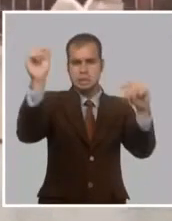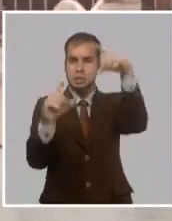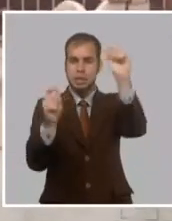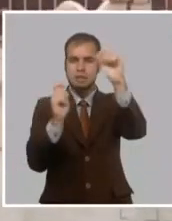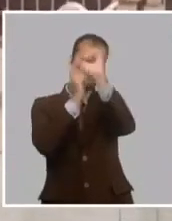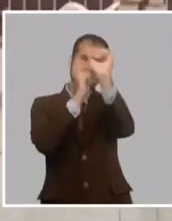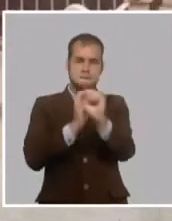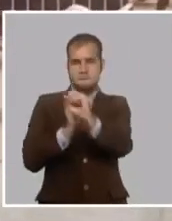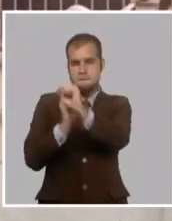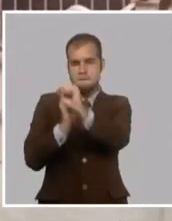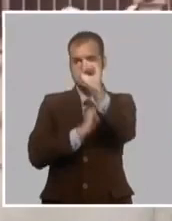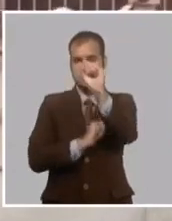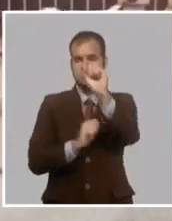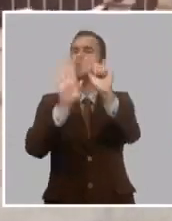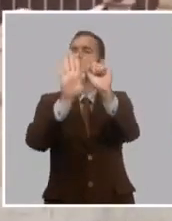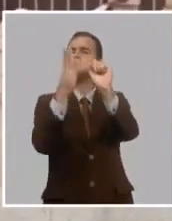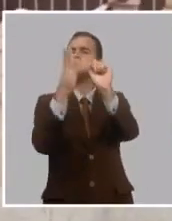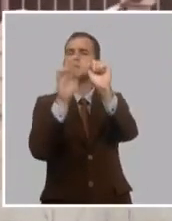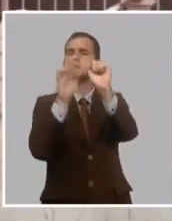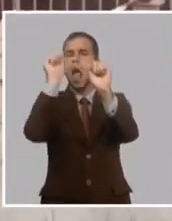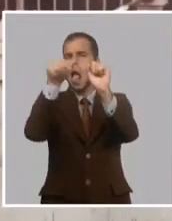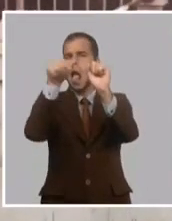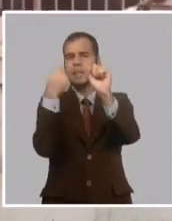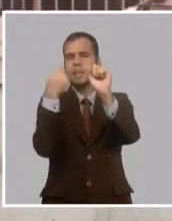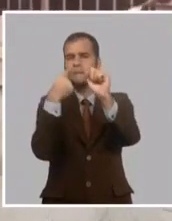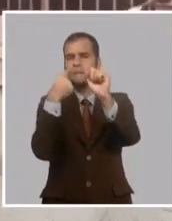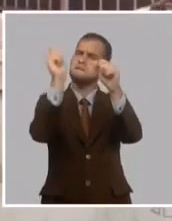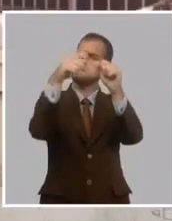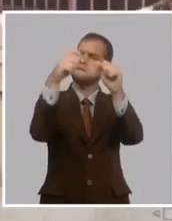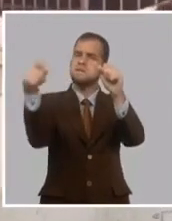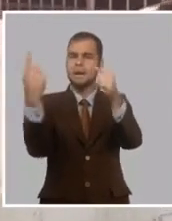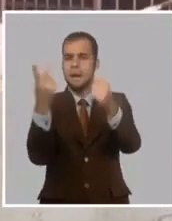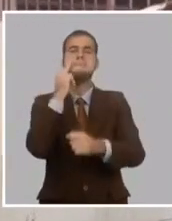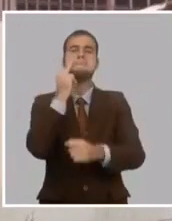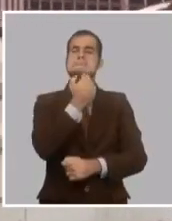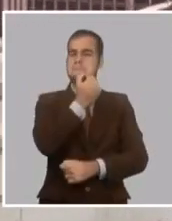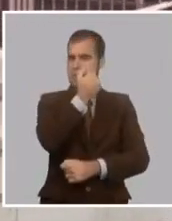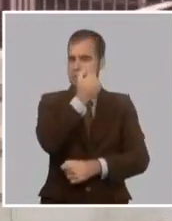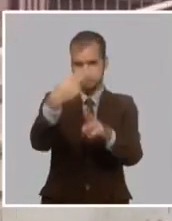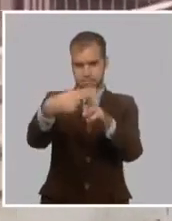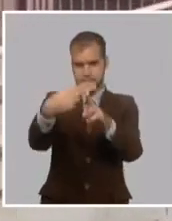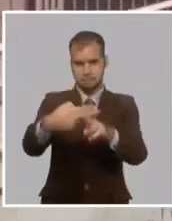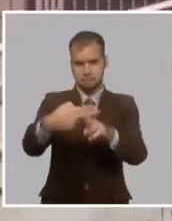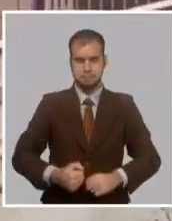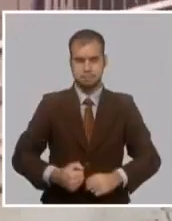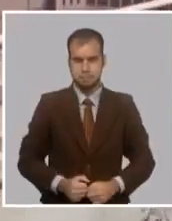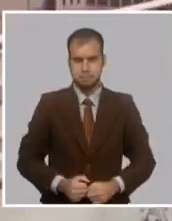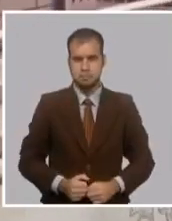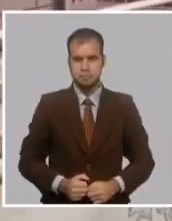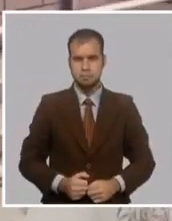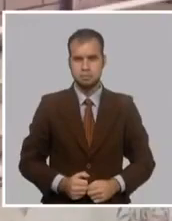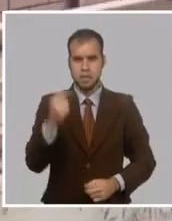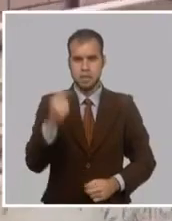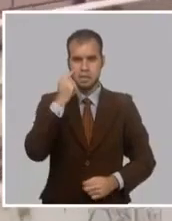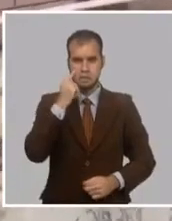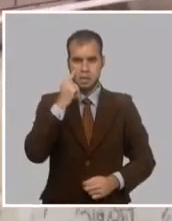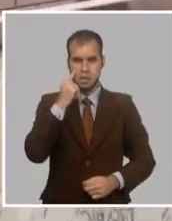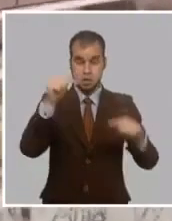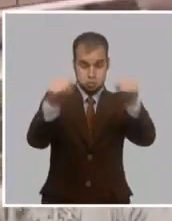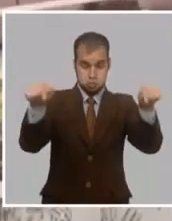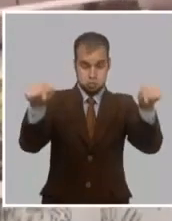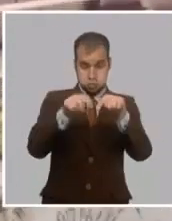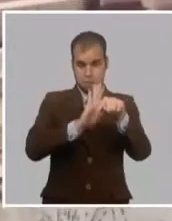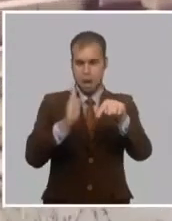Sobre la puerta, una pequeña lápida con la inscripción Martí. Y en las paredes laterales, otras